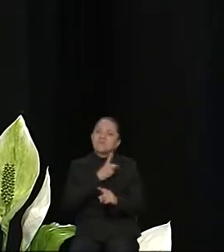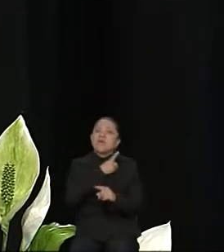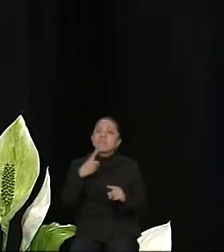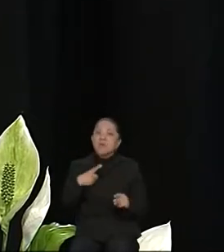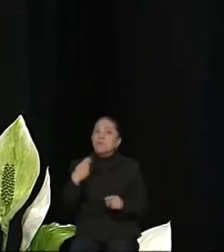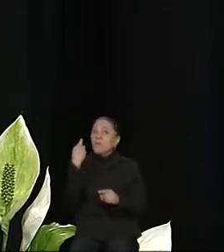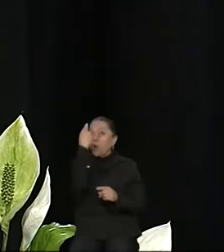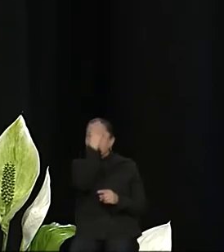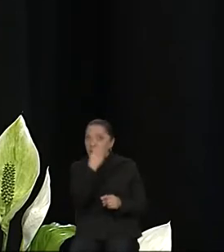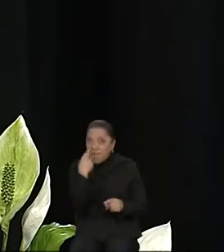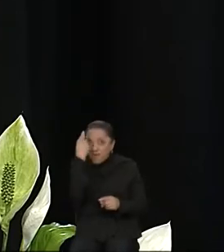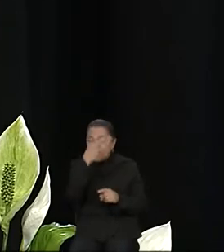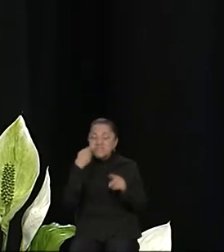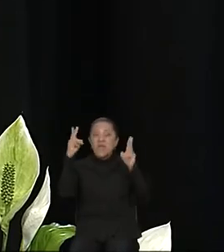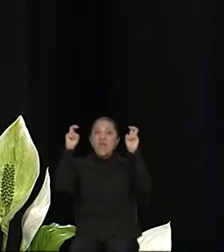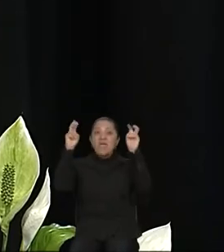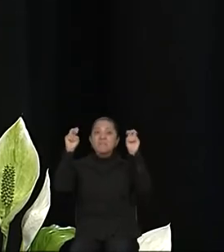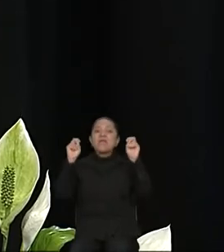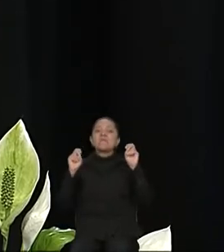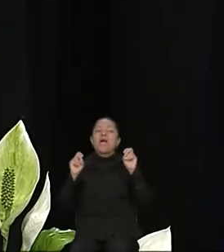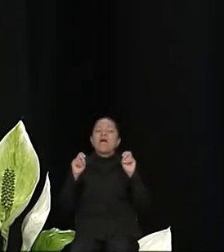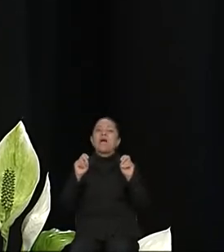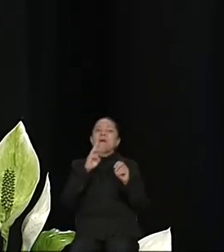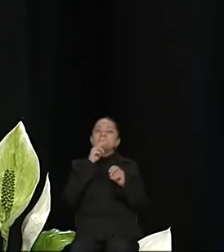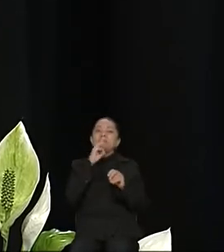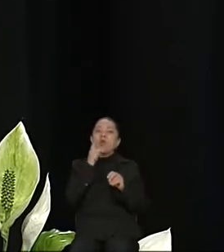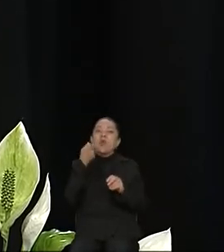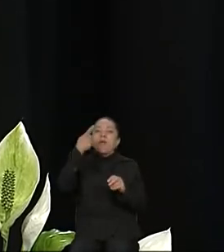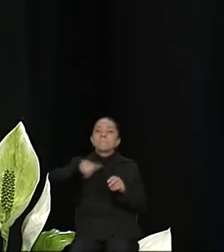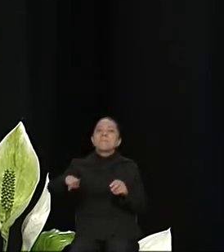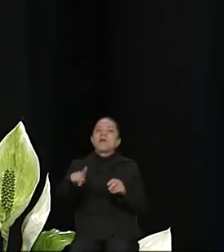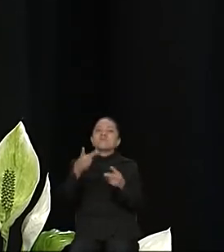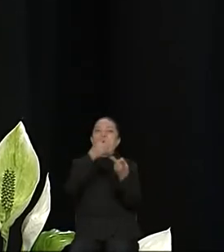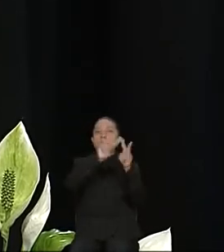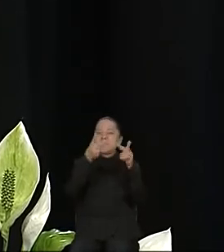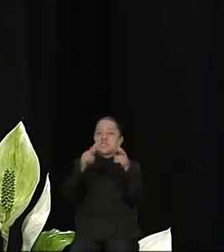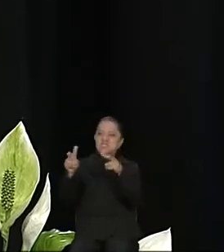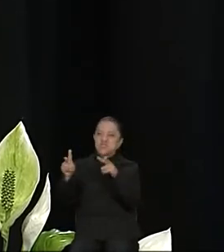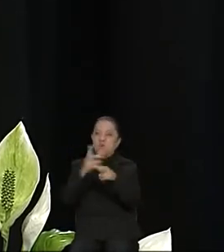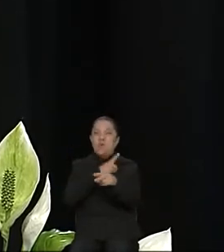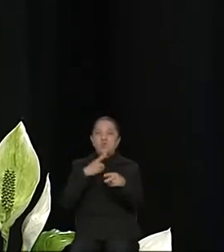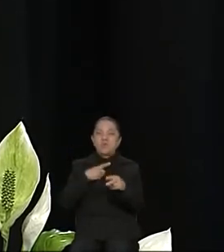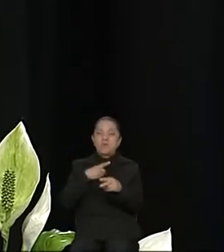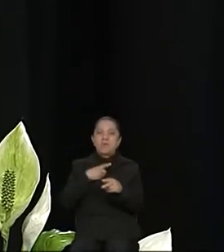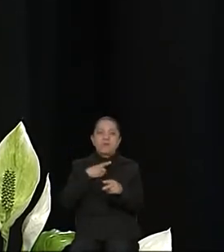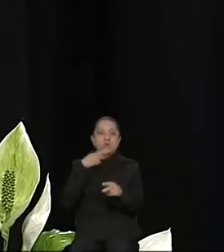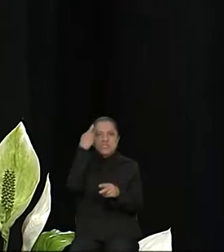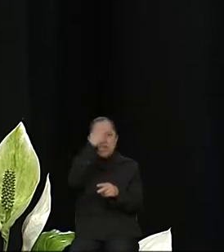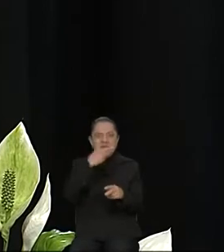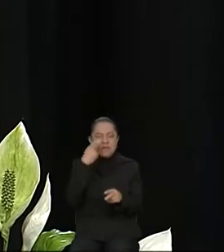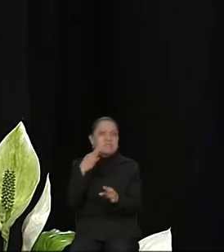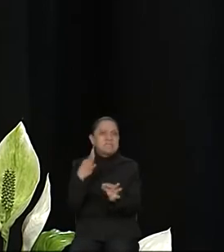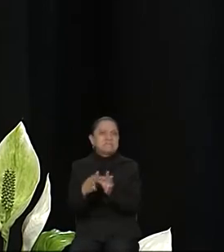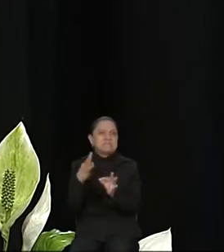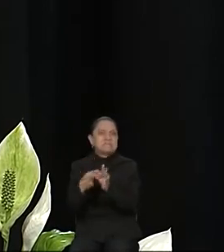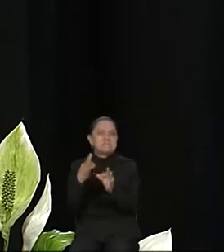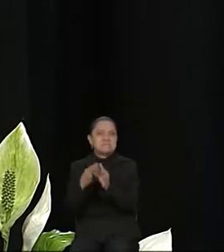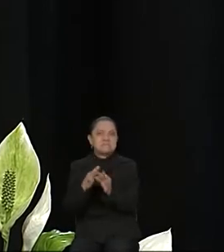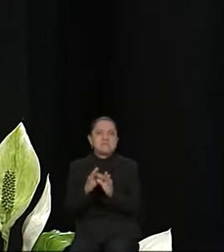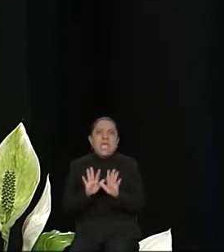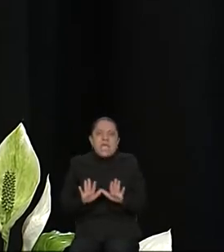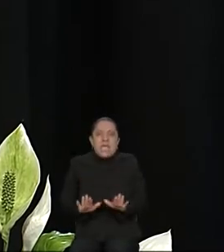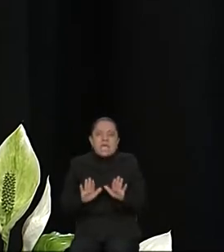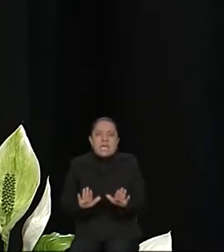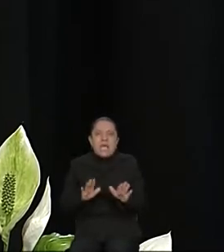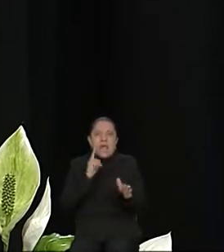tema del mando mixto. Tendremos que revisarlo con mucha oportunidad, con mucho detenimiento, porque en